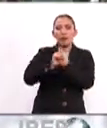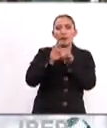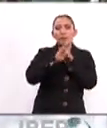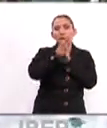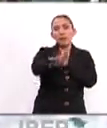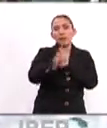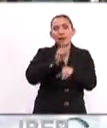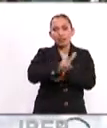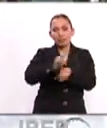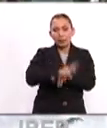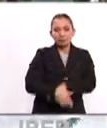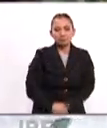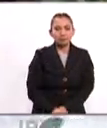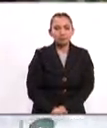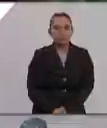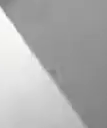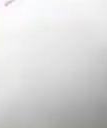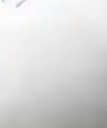migratoria de Venezuela.